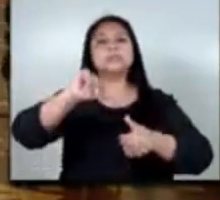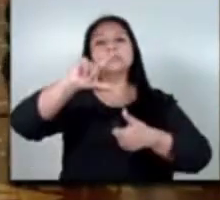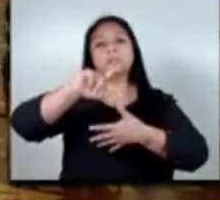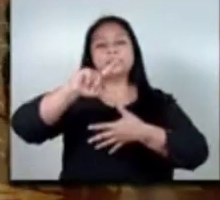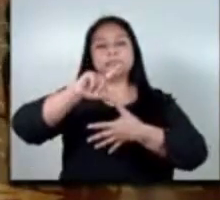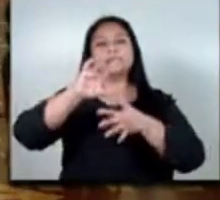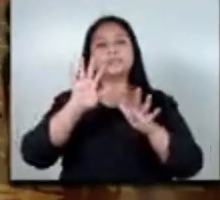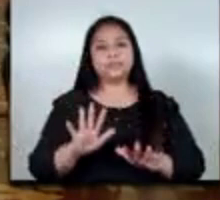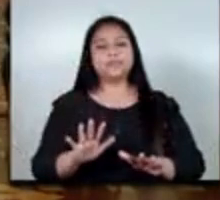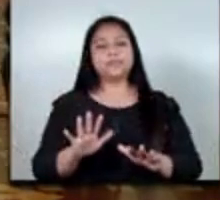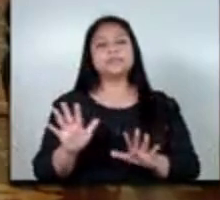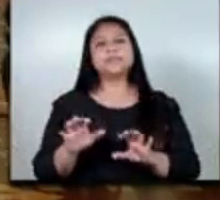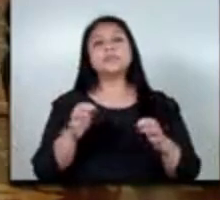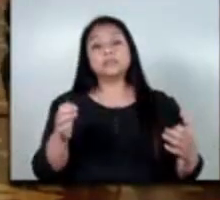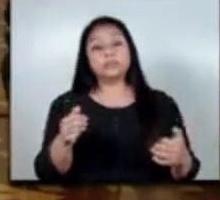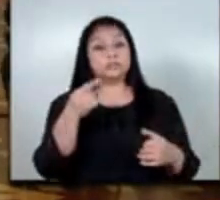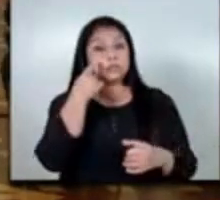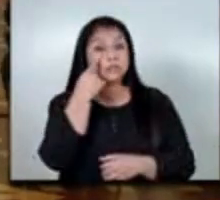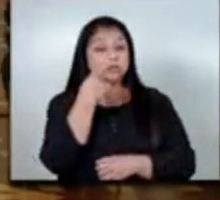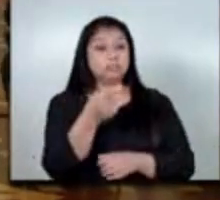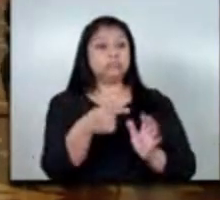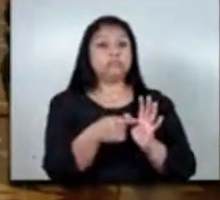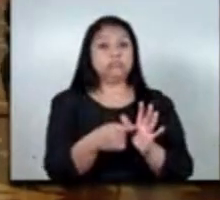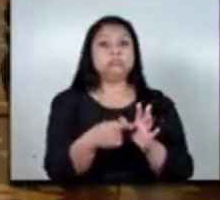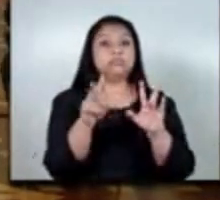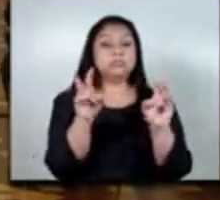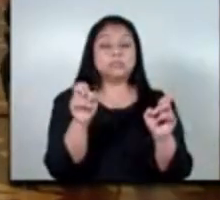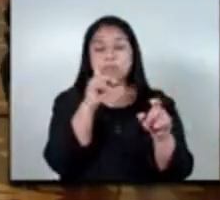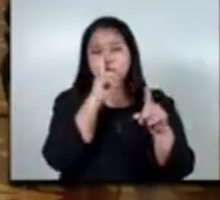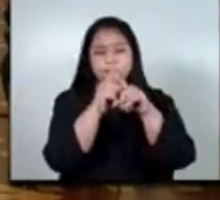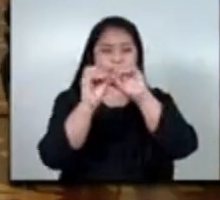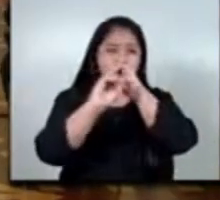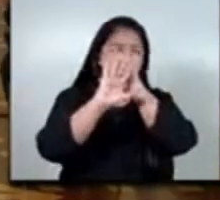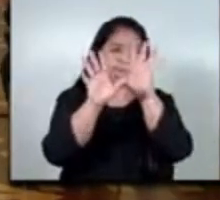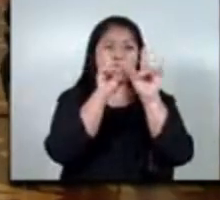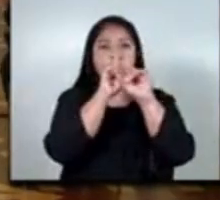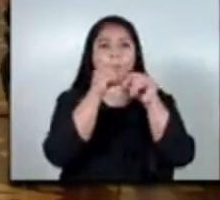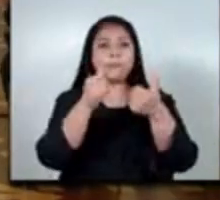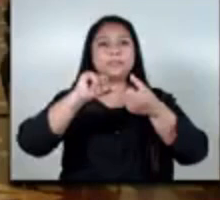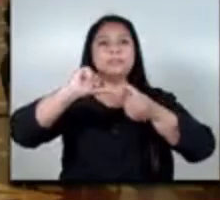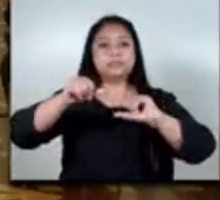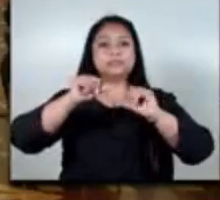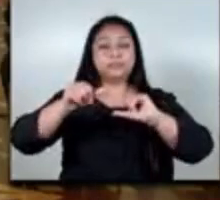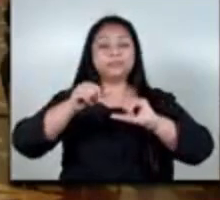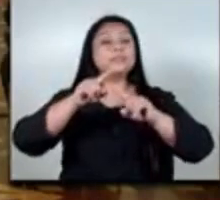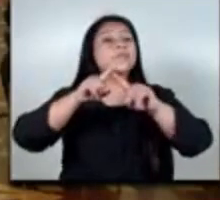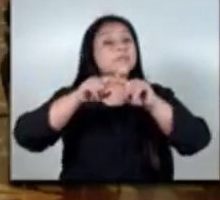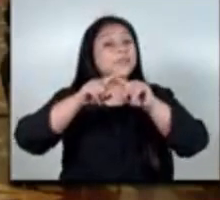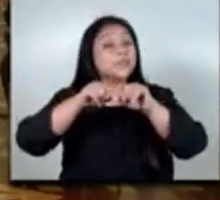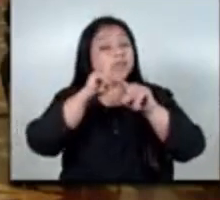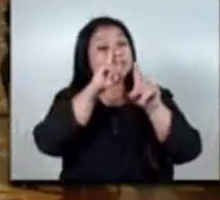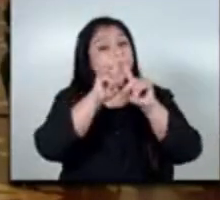frente a este escenario queda claro que las cuestiones de acceso al trabajo decente así como a los derechos